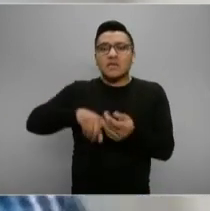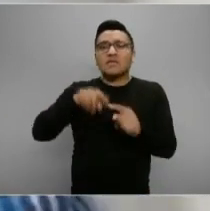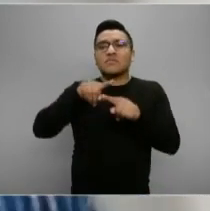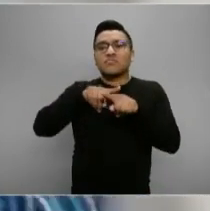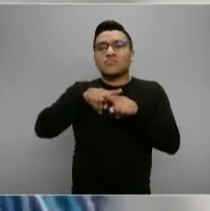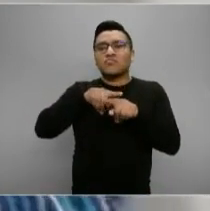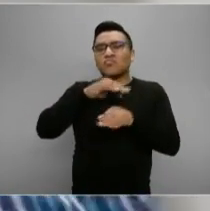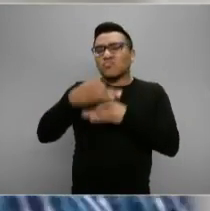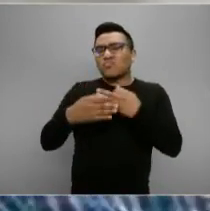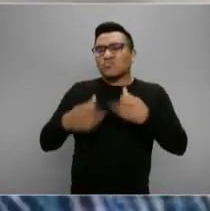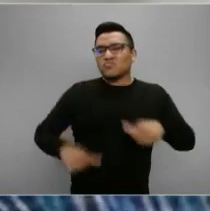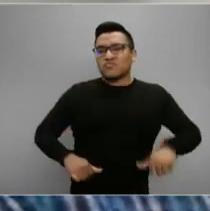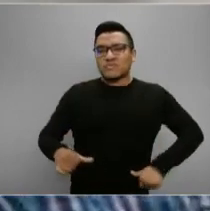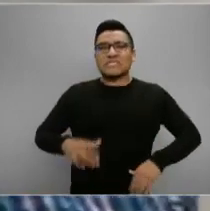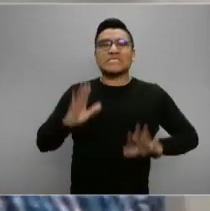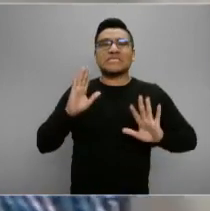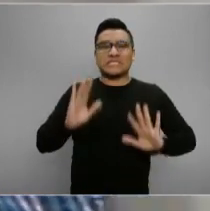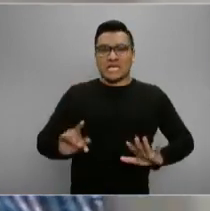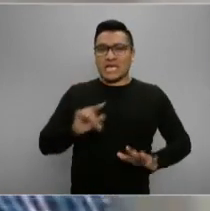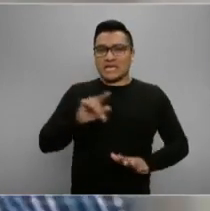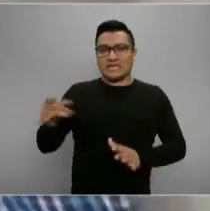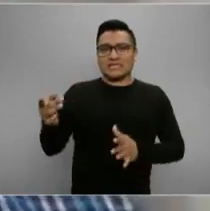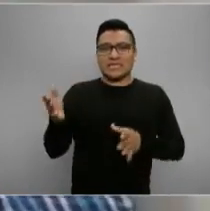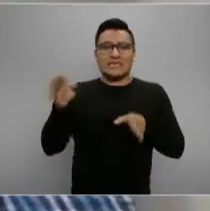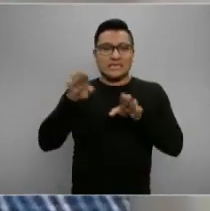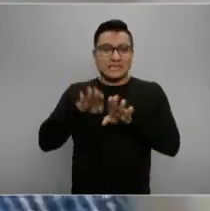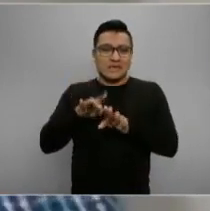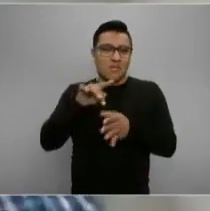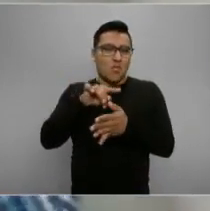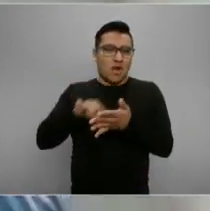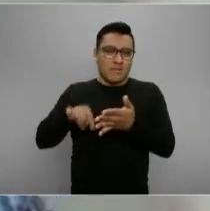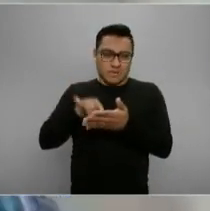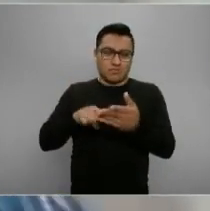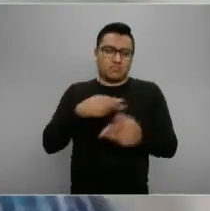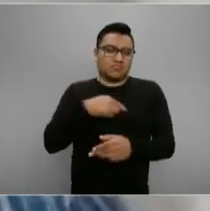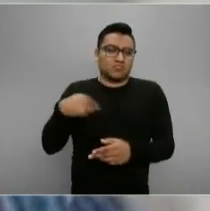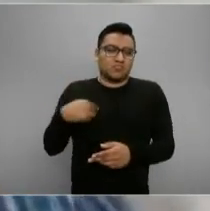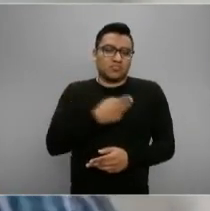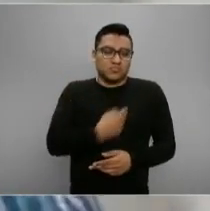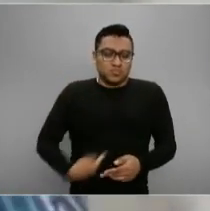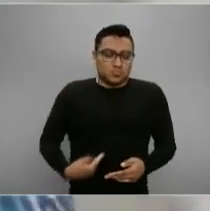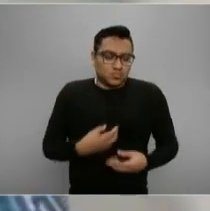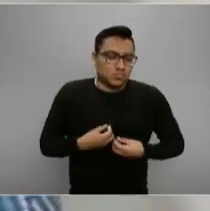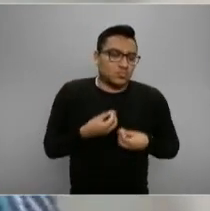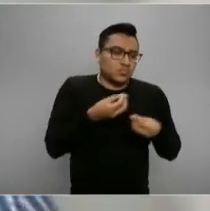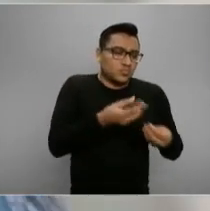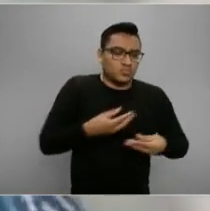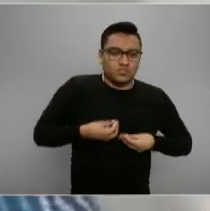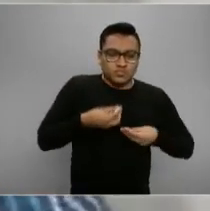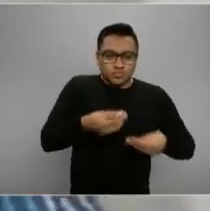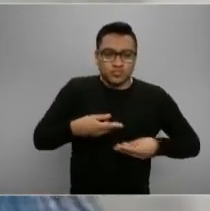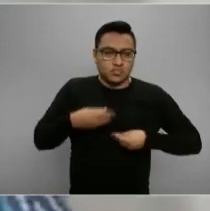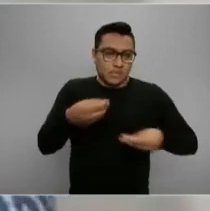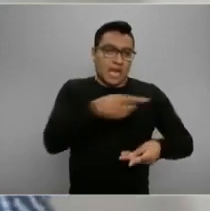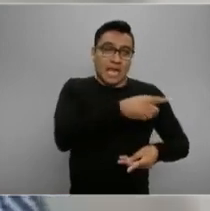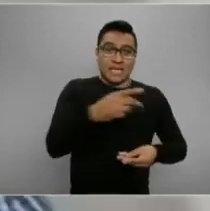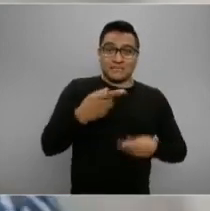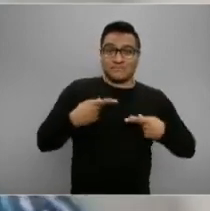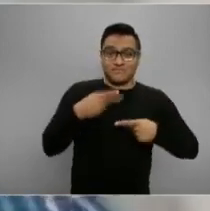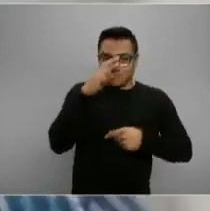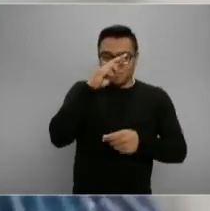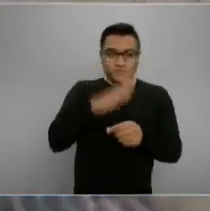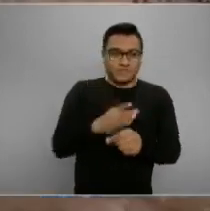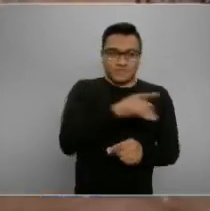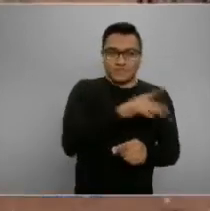que ya están en cierres administrativos. Esto quiere decir que ya se les estamos entregando a los municipios físicamente las obras y ellos ya están,